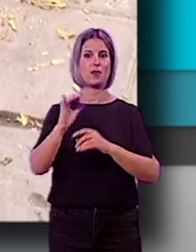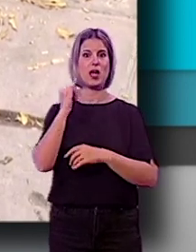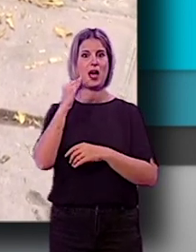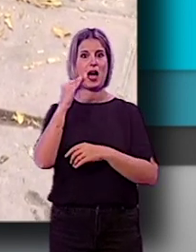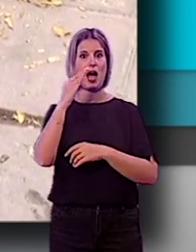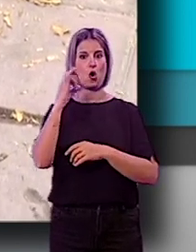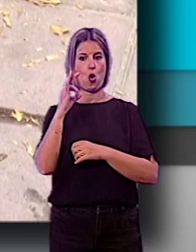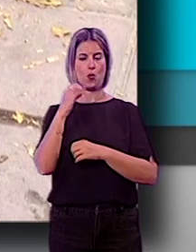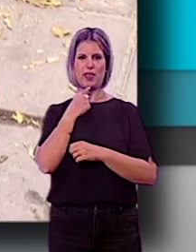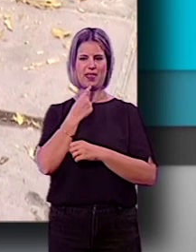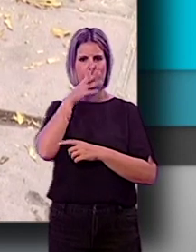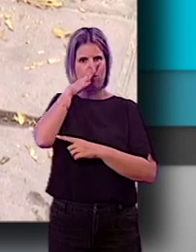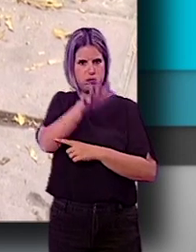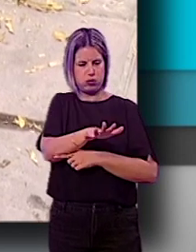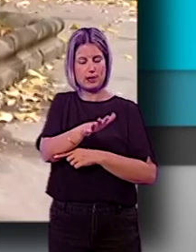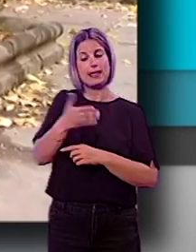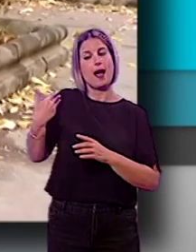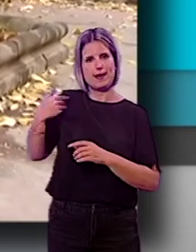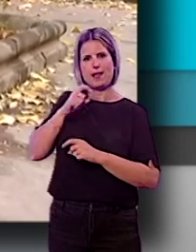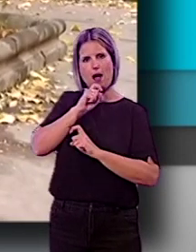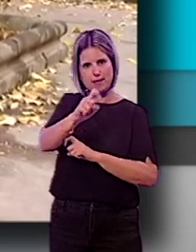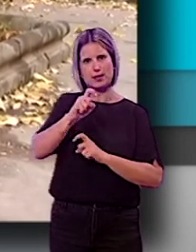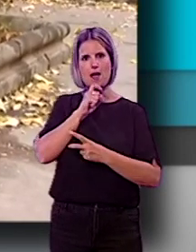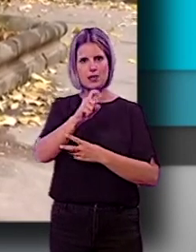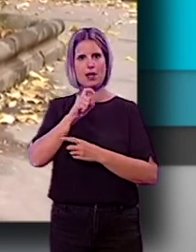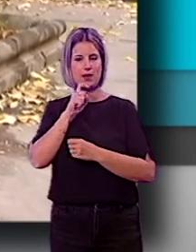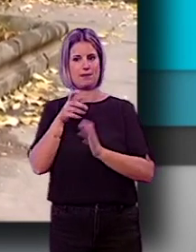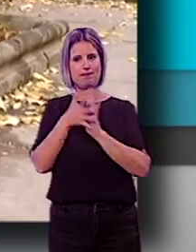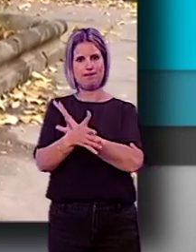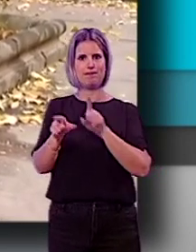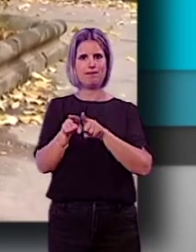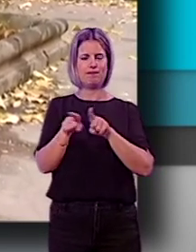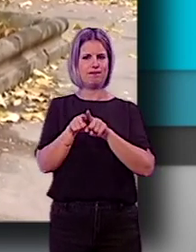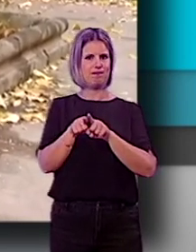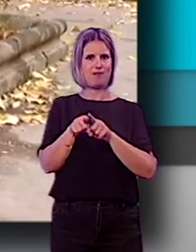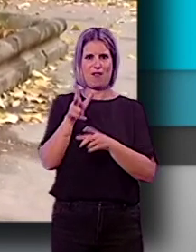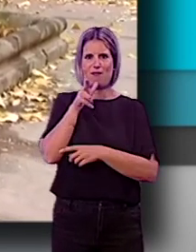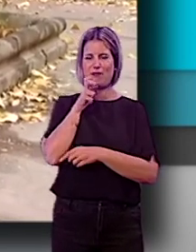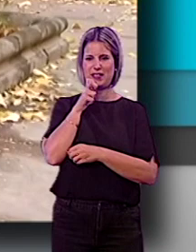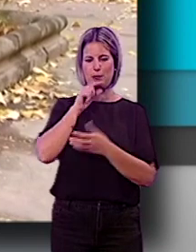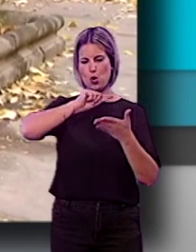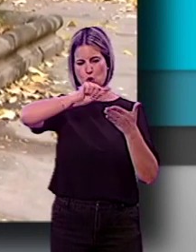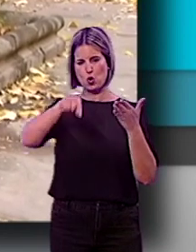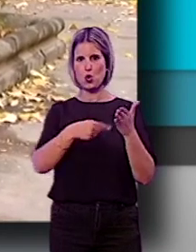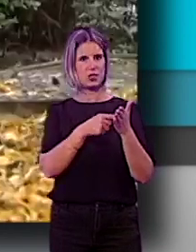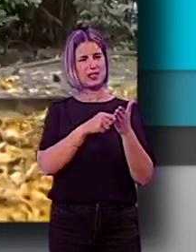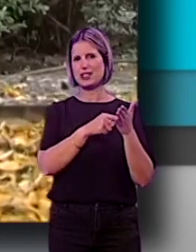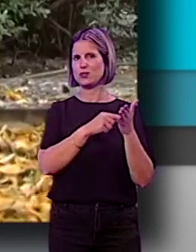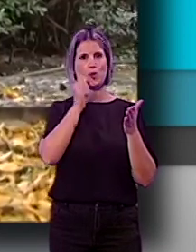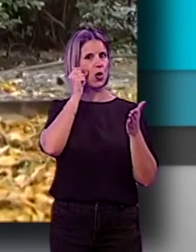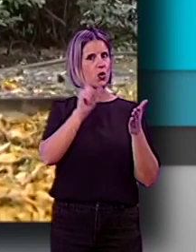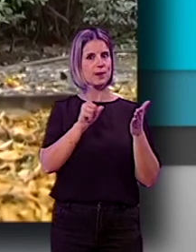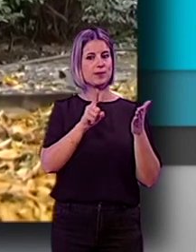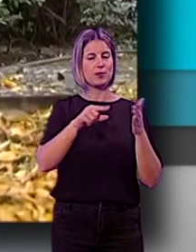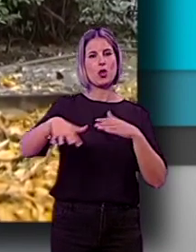denunciado una situación de la que ya habían venido avisando dado lo que han considerado como un despropósito de un contrato que no tenía en cuenta que la